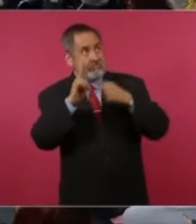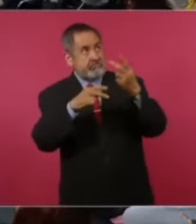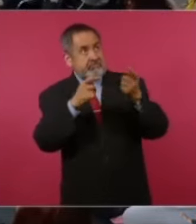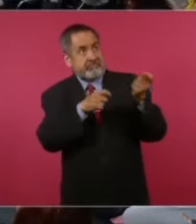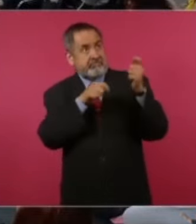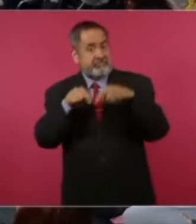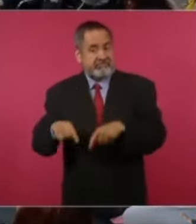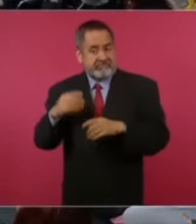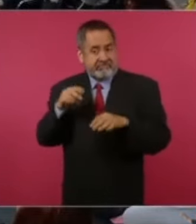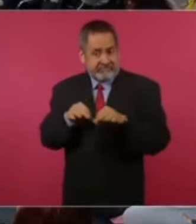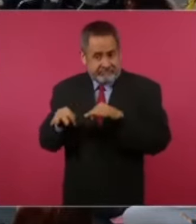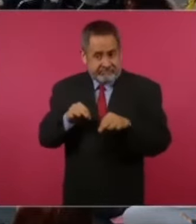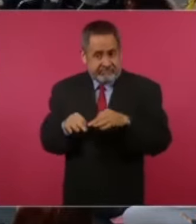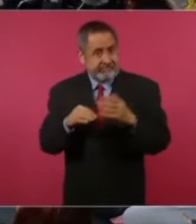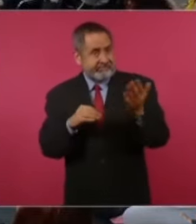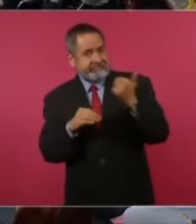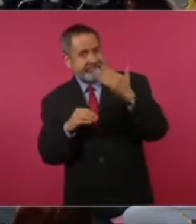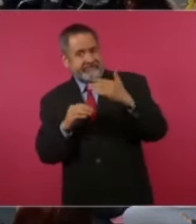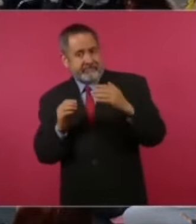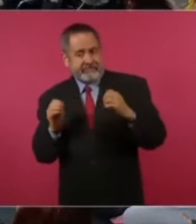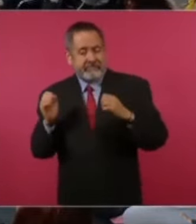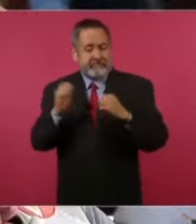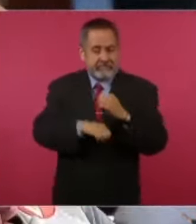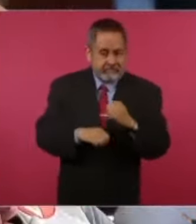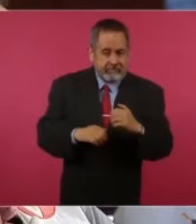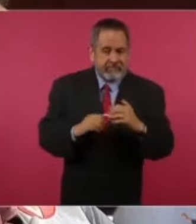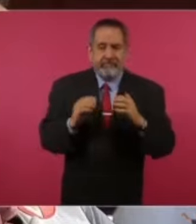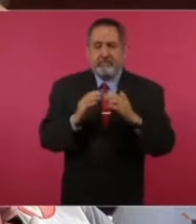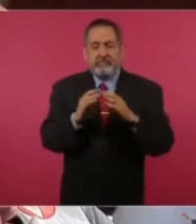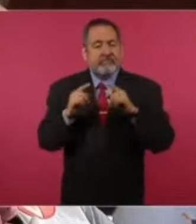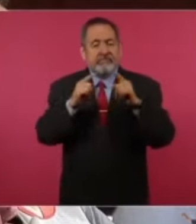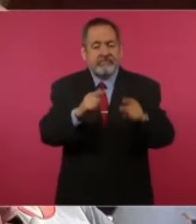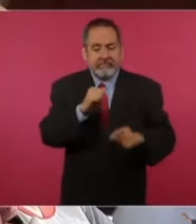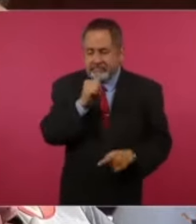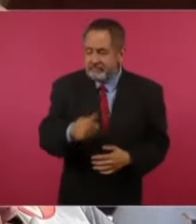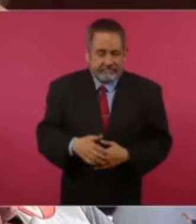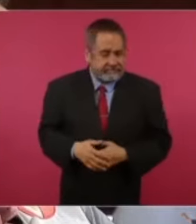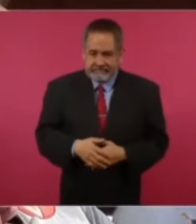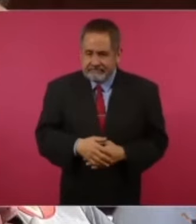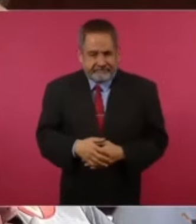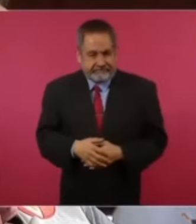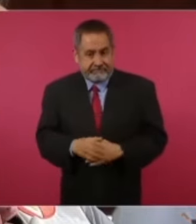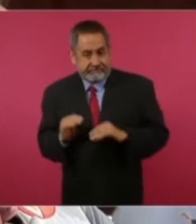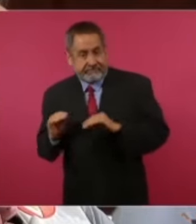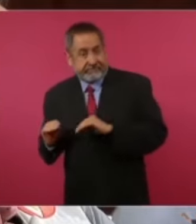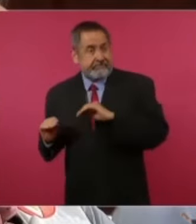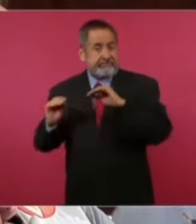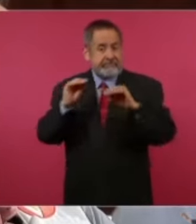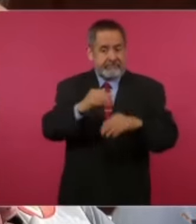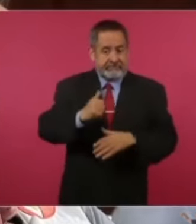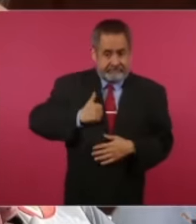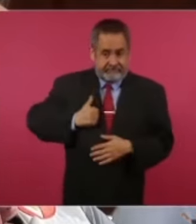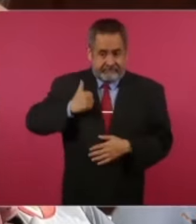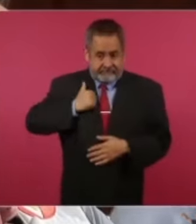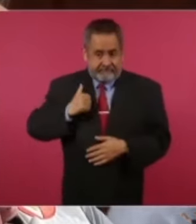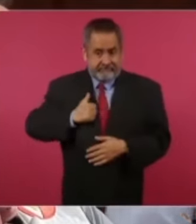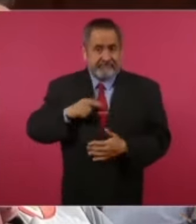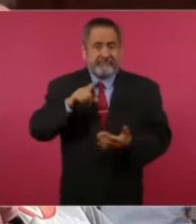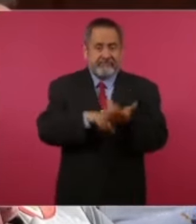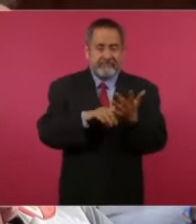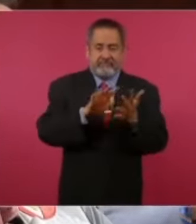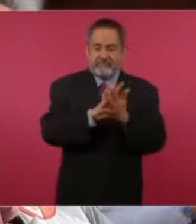trabajo, prometiéndoles allá vivienda. Y lo que no saben es que cuando llegan allá se encuentran con toda una mafia